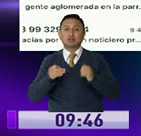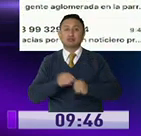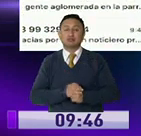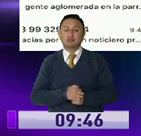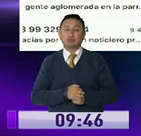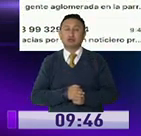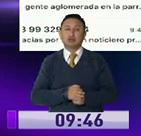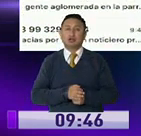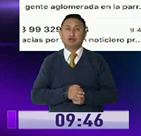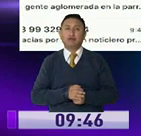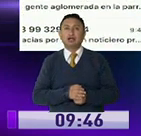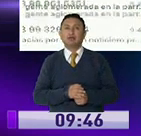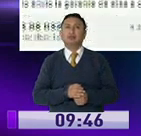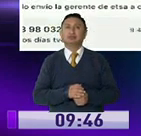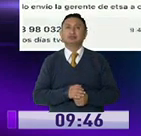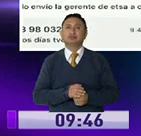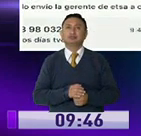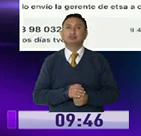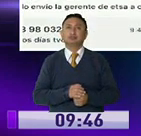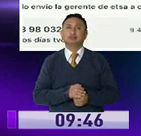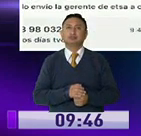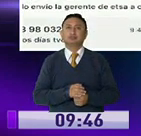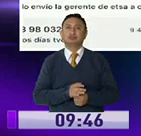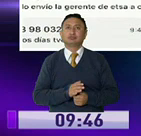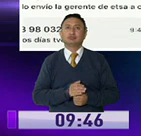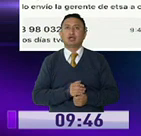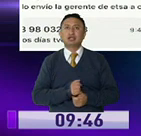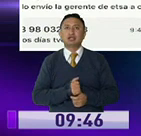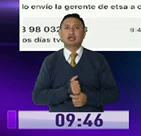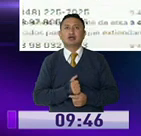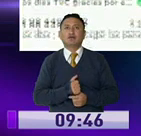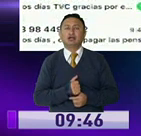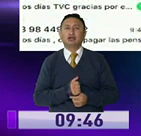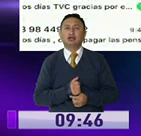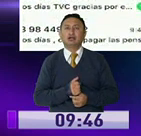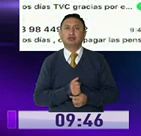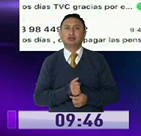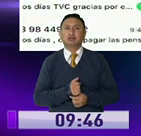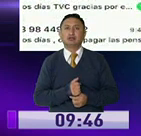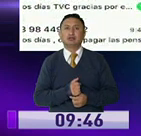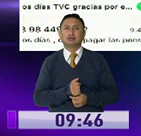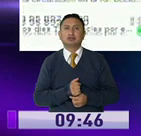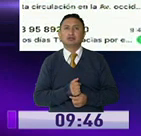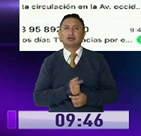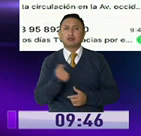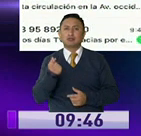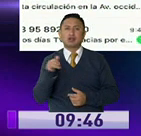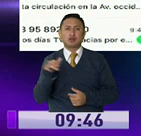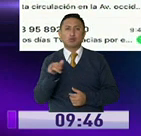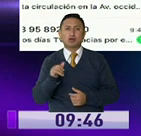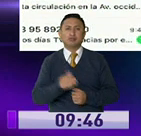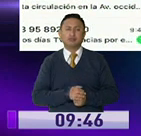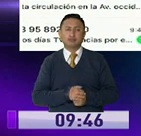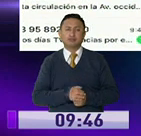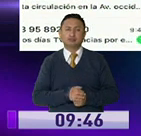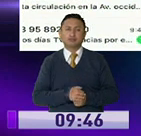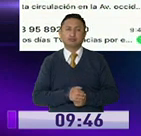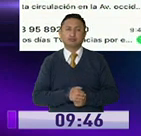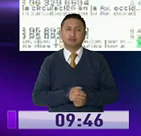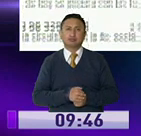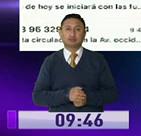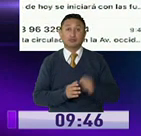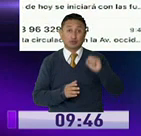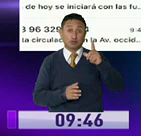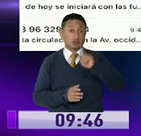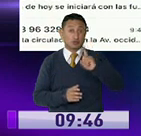Quizás tiendas del barrio. Claro. Y los precios de los supermercados son los mismos. Buenos días. No, ellos no han subido,